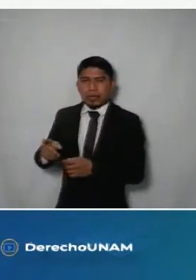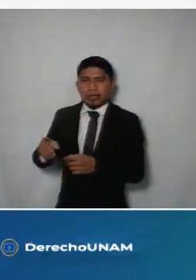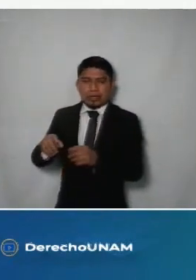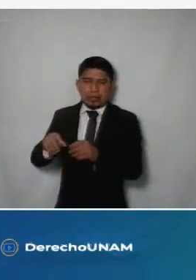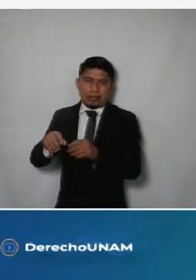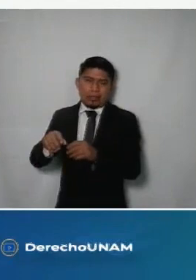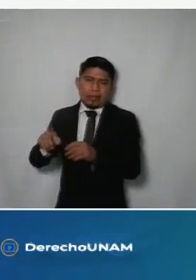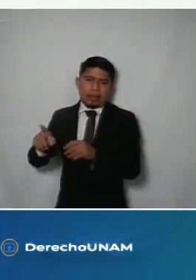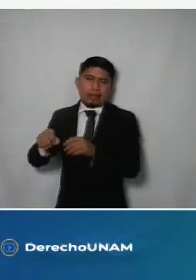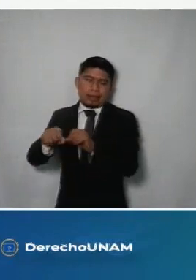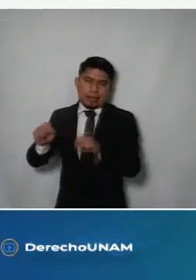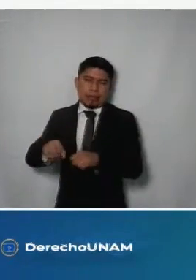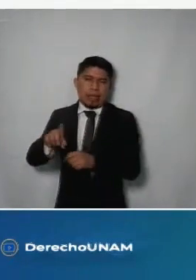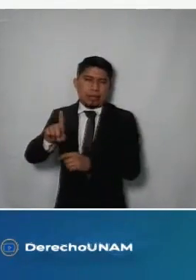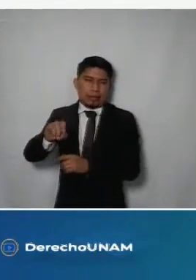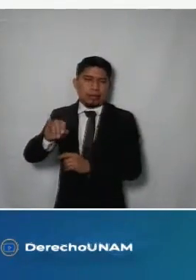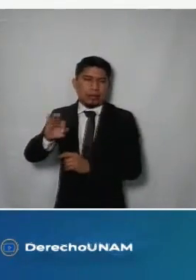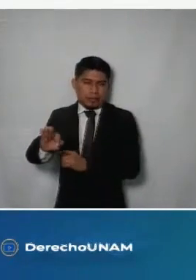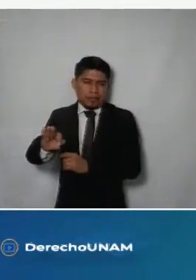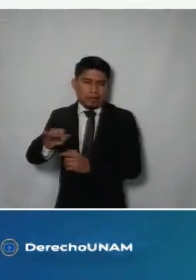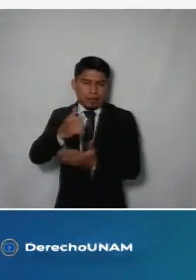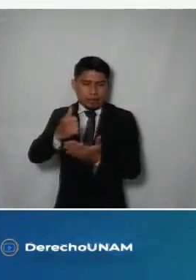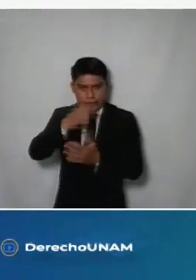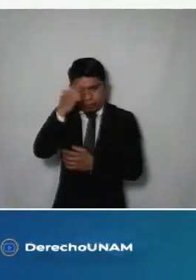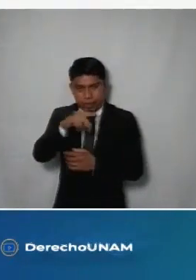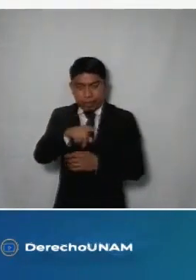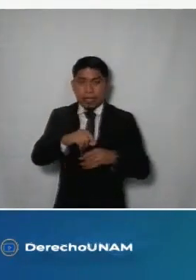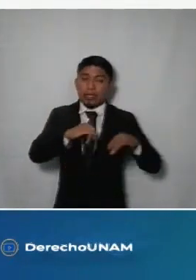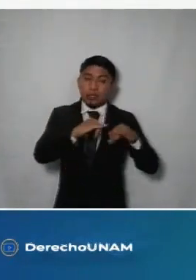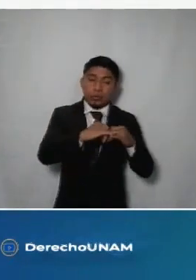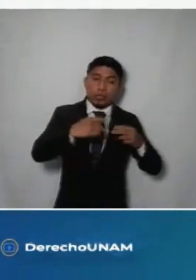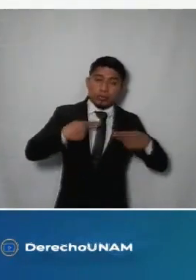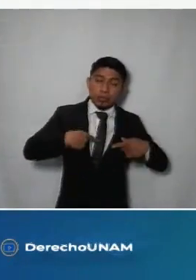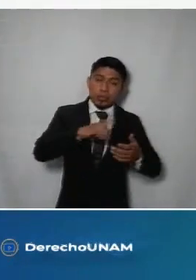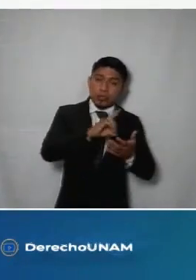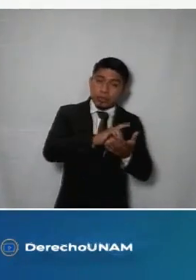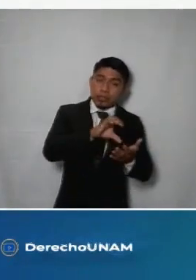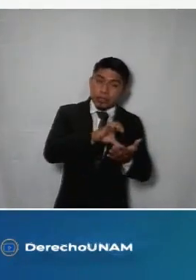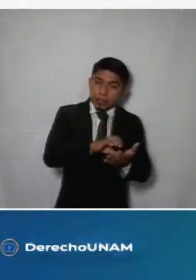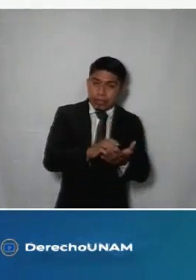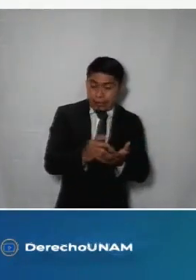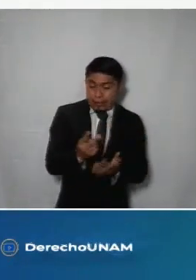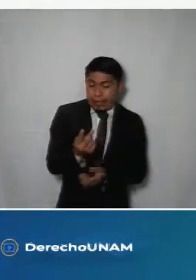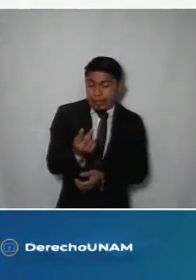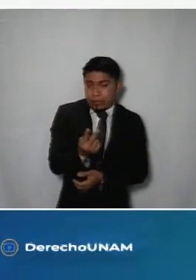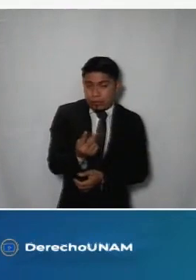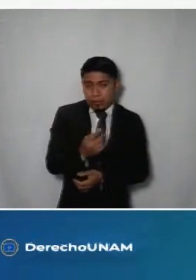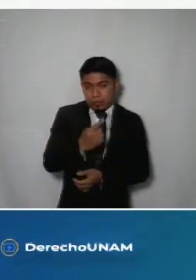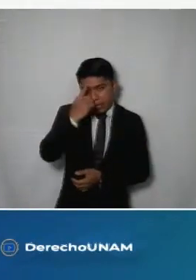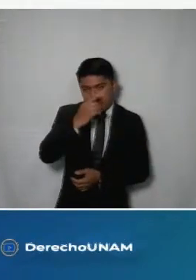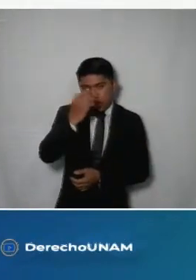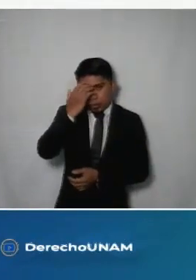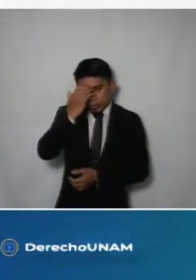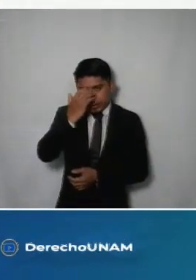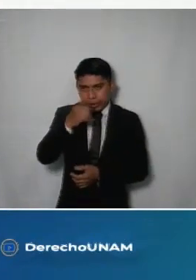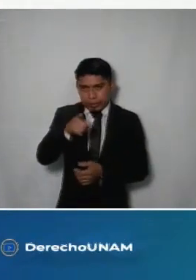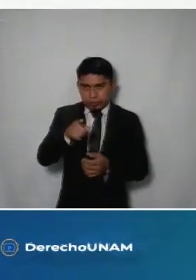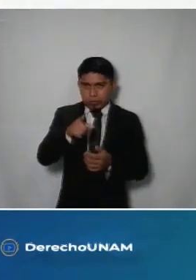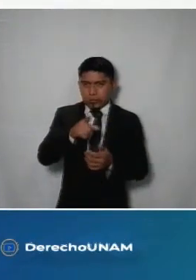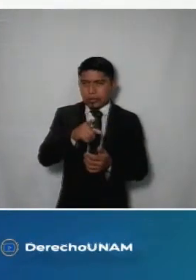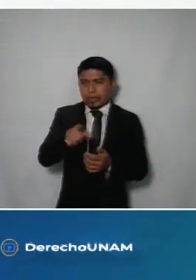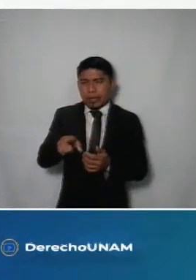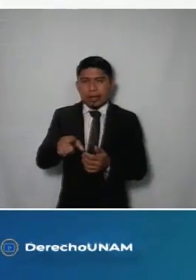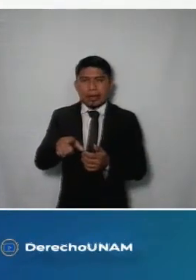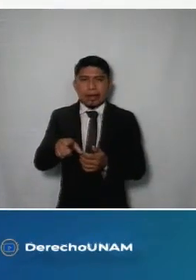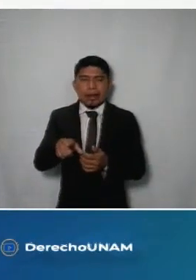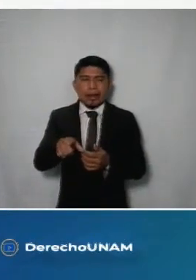entre el sistema para el desarrollo integral de la familia de la ciudad de méxico y el instituto de las personas con discapacidad para conocer lo requerido el